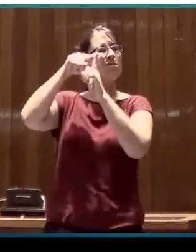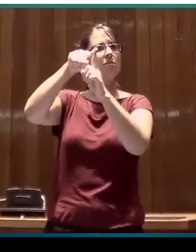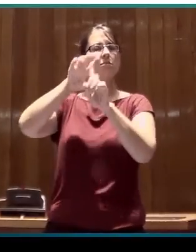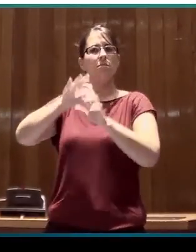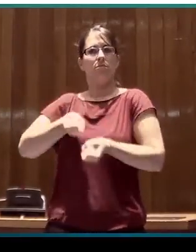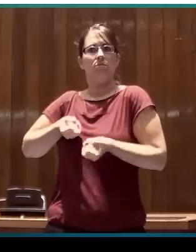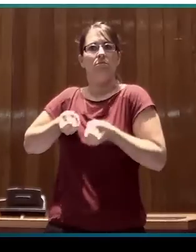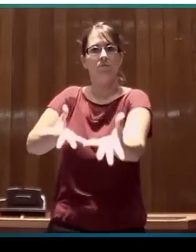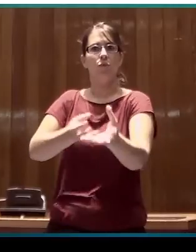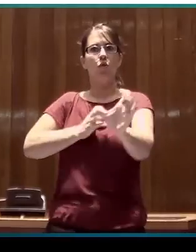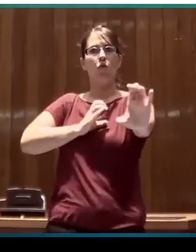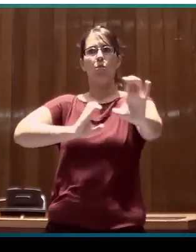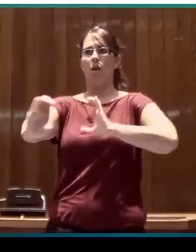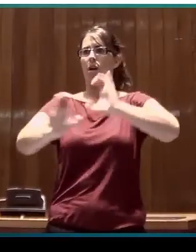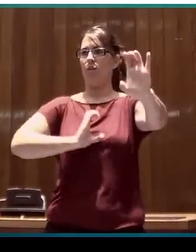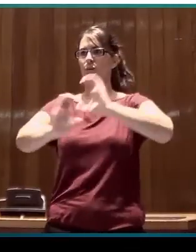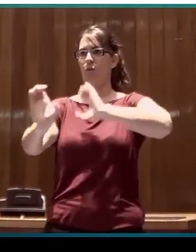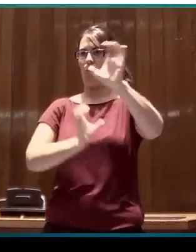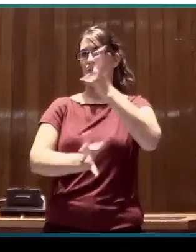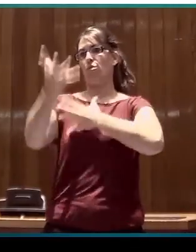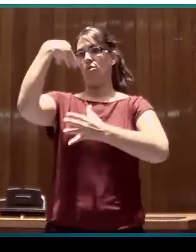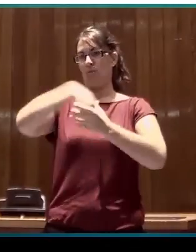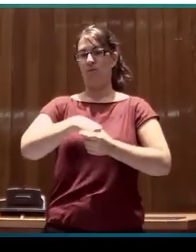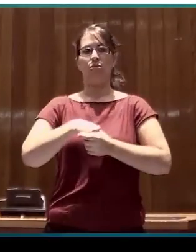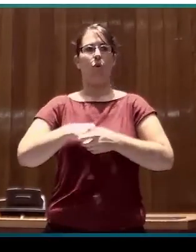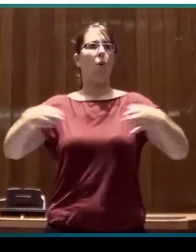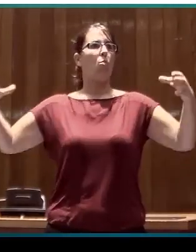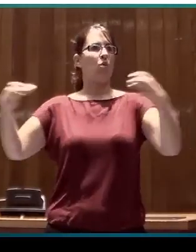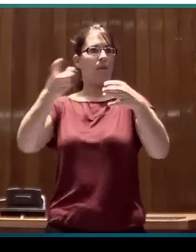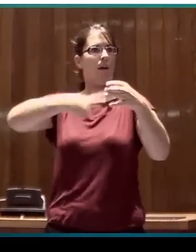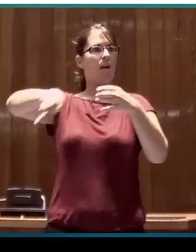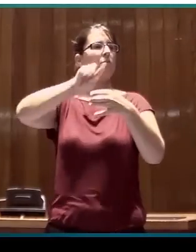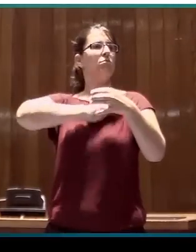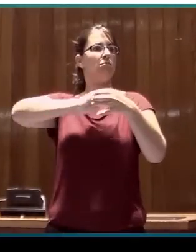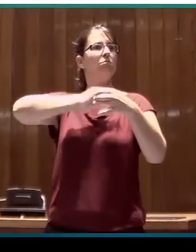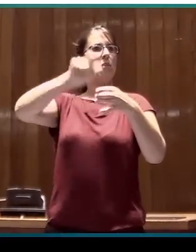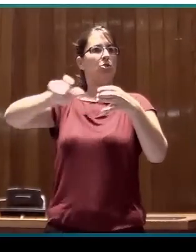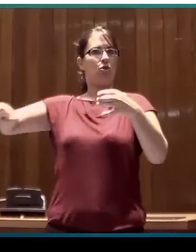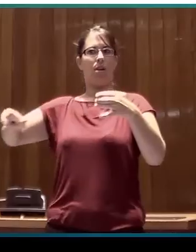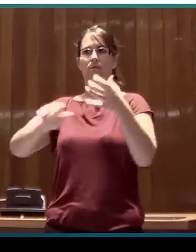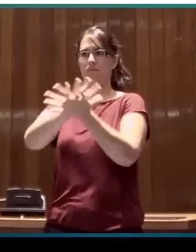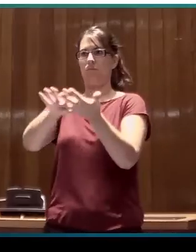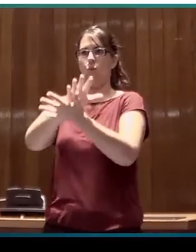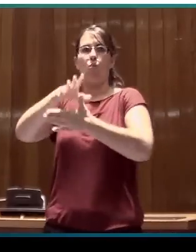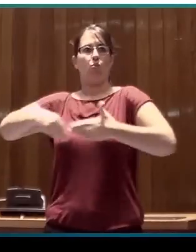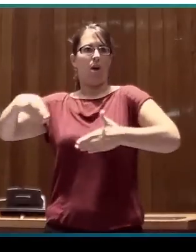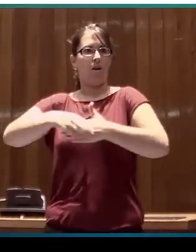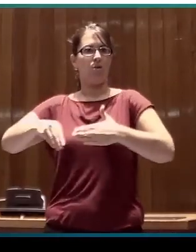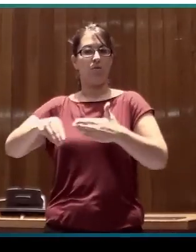comunicación de una importante comunidad de hablantes y una lengua natural más que ha de